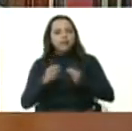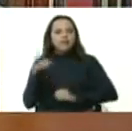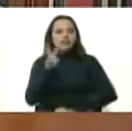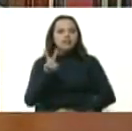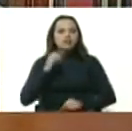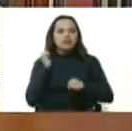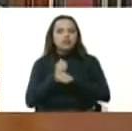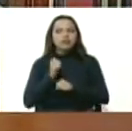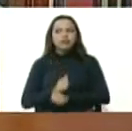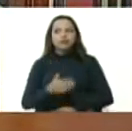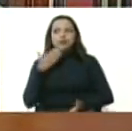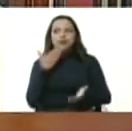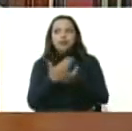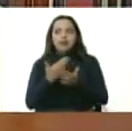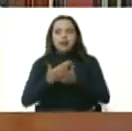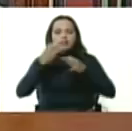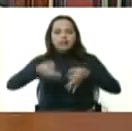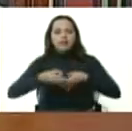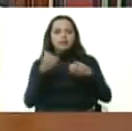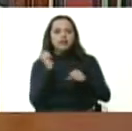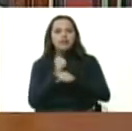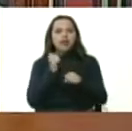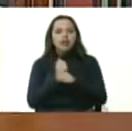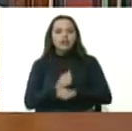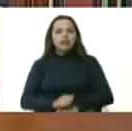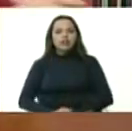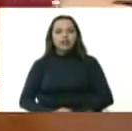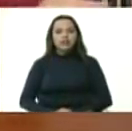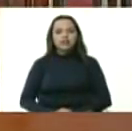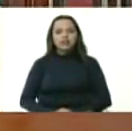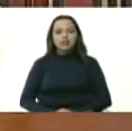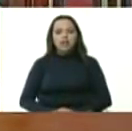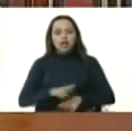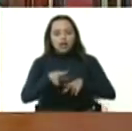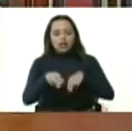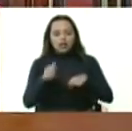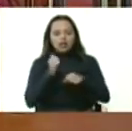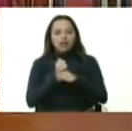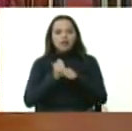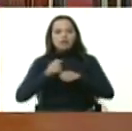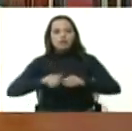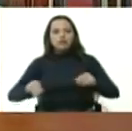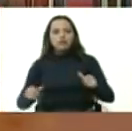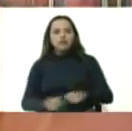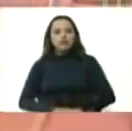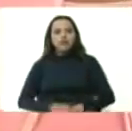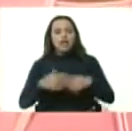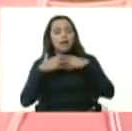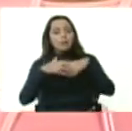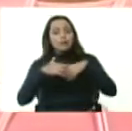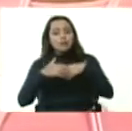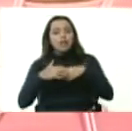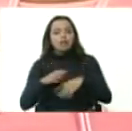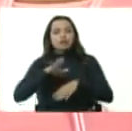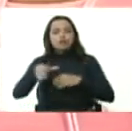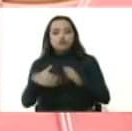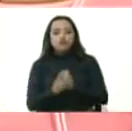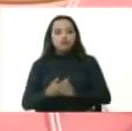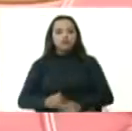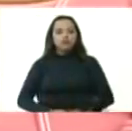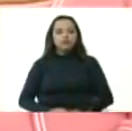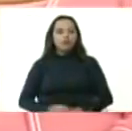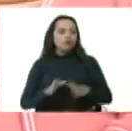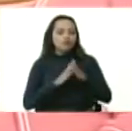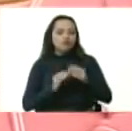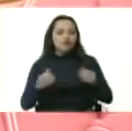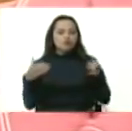yo le doy las gracias siempre a los trabajadores a las trabajadoras a los campesinos a las campesinas a los empresarios a las empresarias y a todo